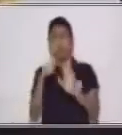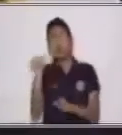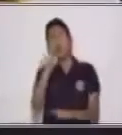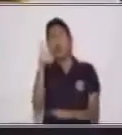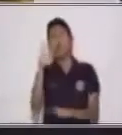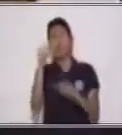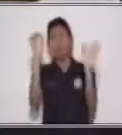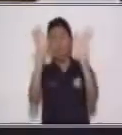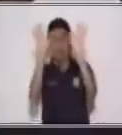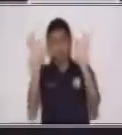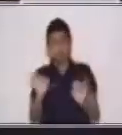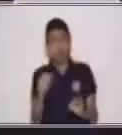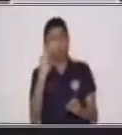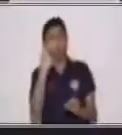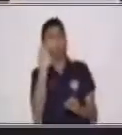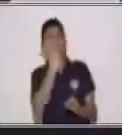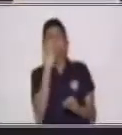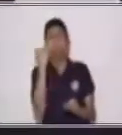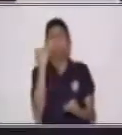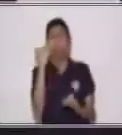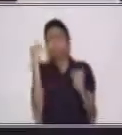la observes muy bien.